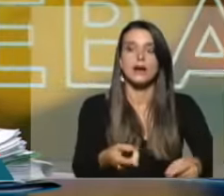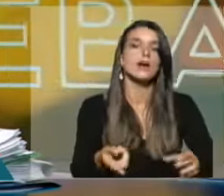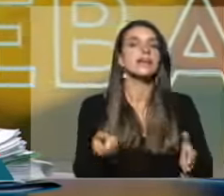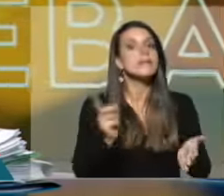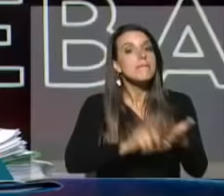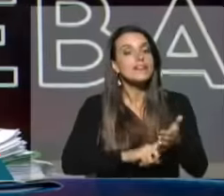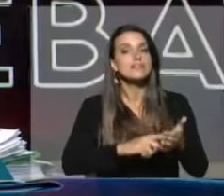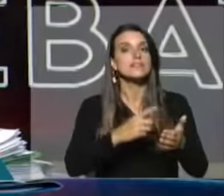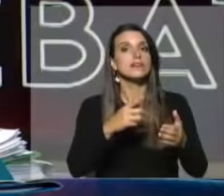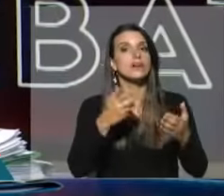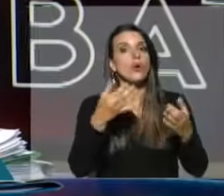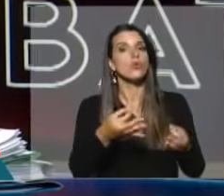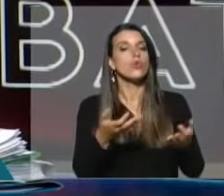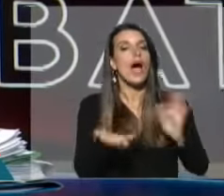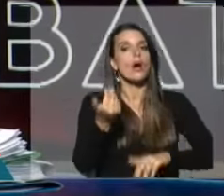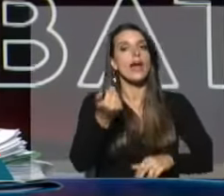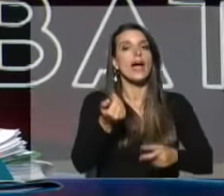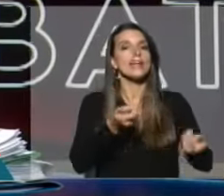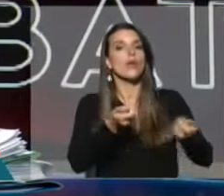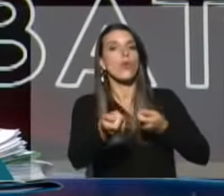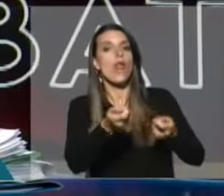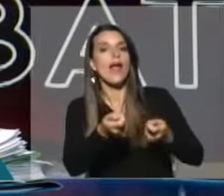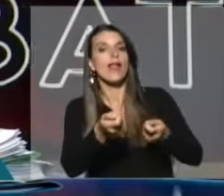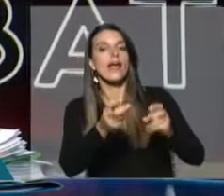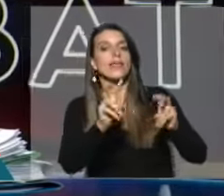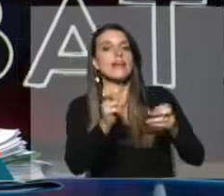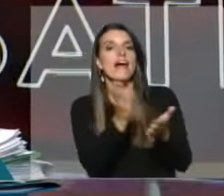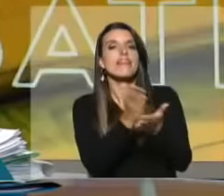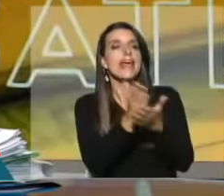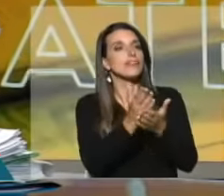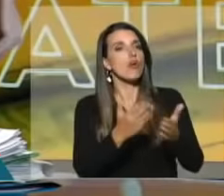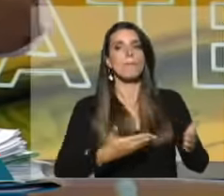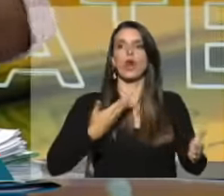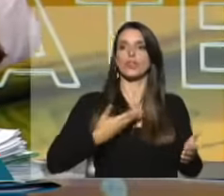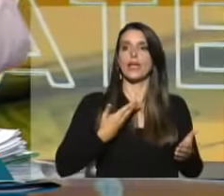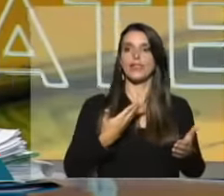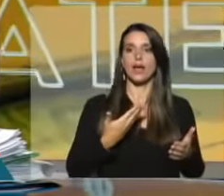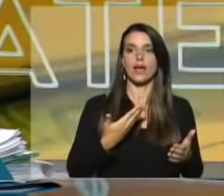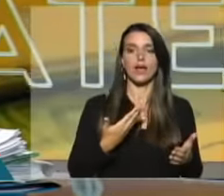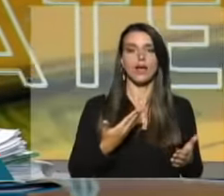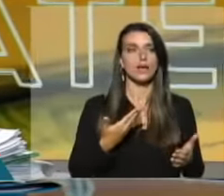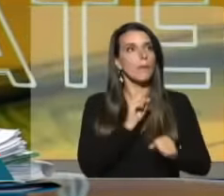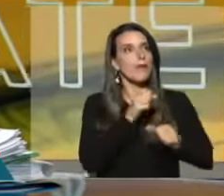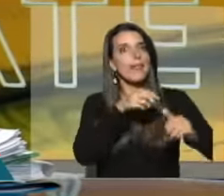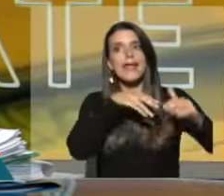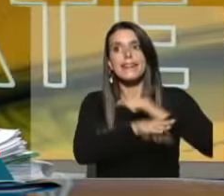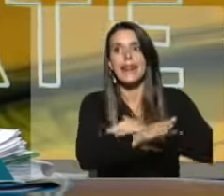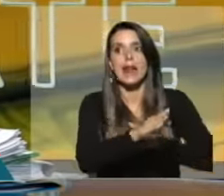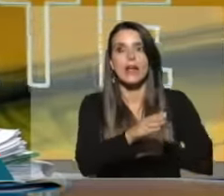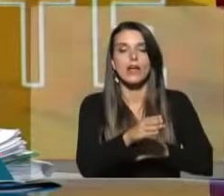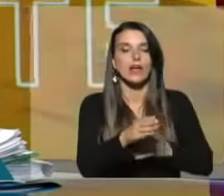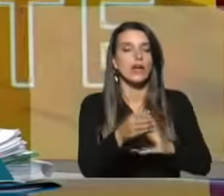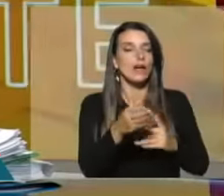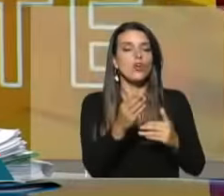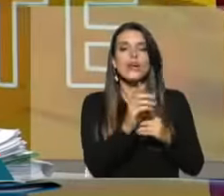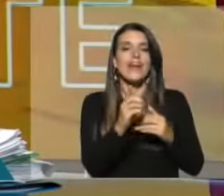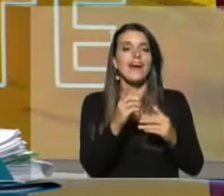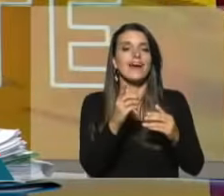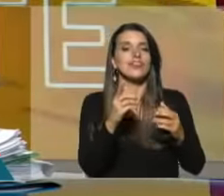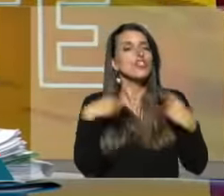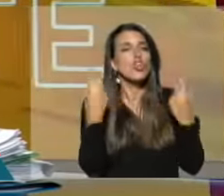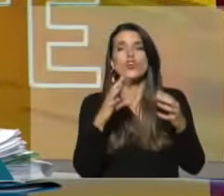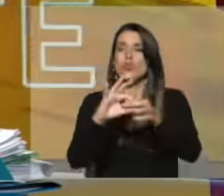delante te metemos la regulación vinculada al tema del derecho de vuelca. Entonces ya no se entiende, era un momento de estar todos juntos